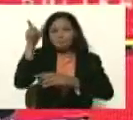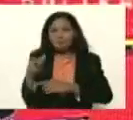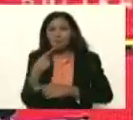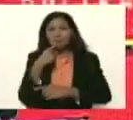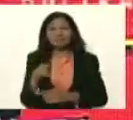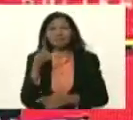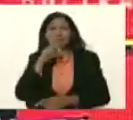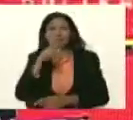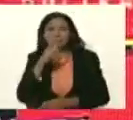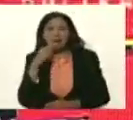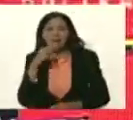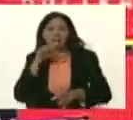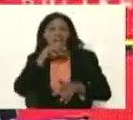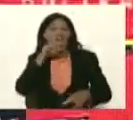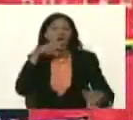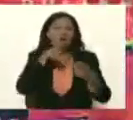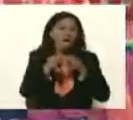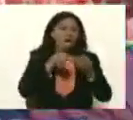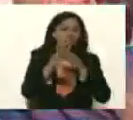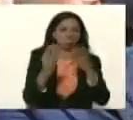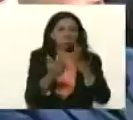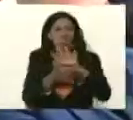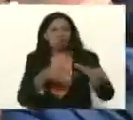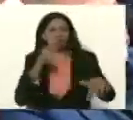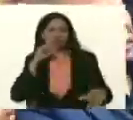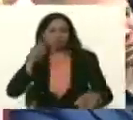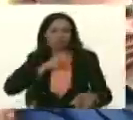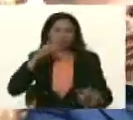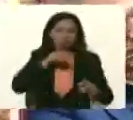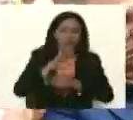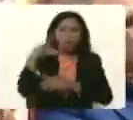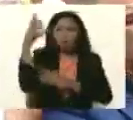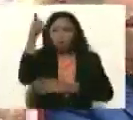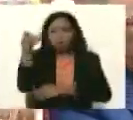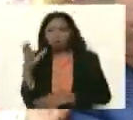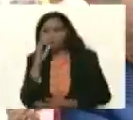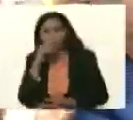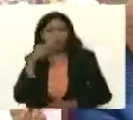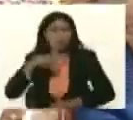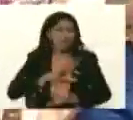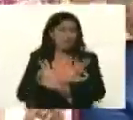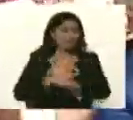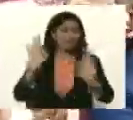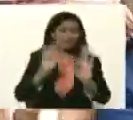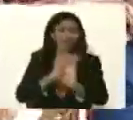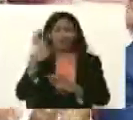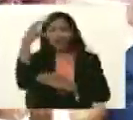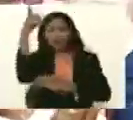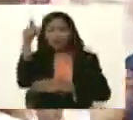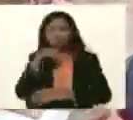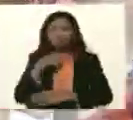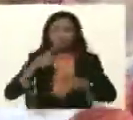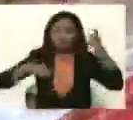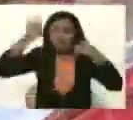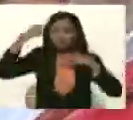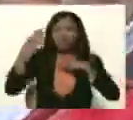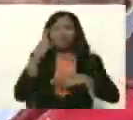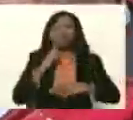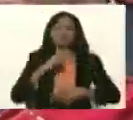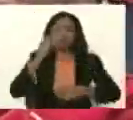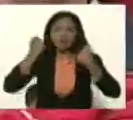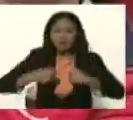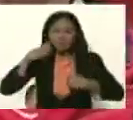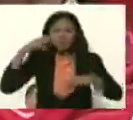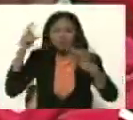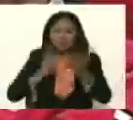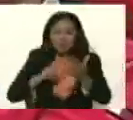la mal de los colombianos aquí no hay xenofobia contra los colombianos aquí somos chavistas y bolivarianos